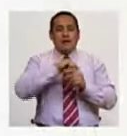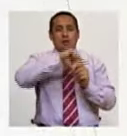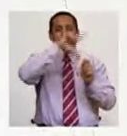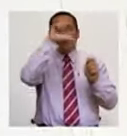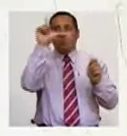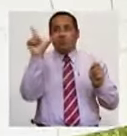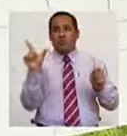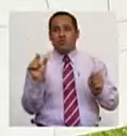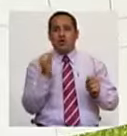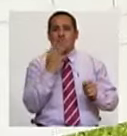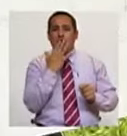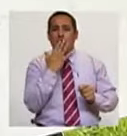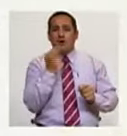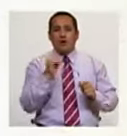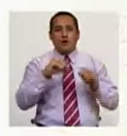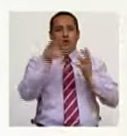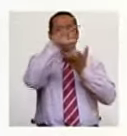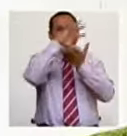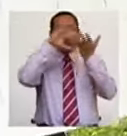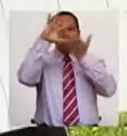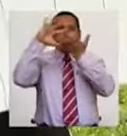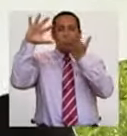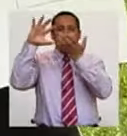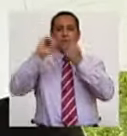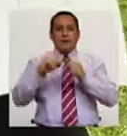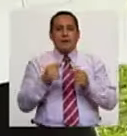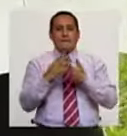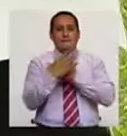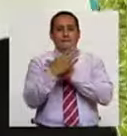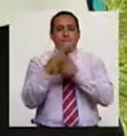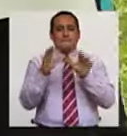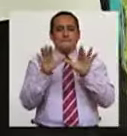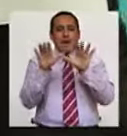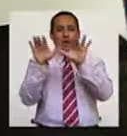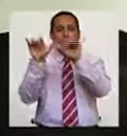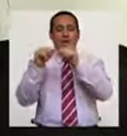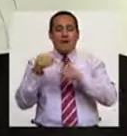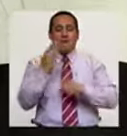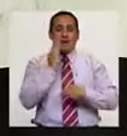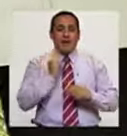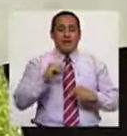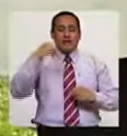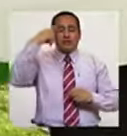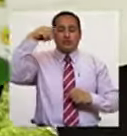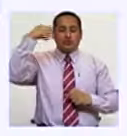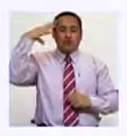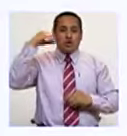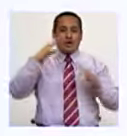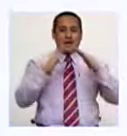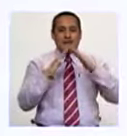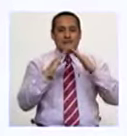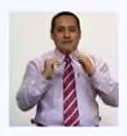arcoiris, las nubes, acá las palomas blancas, el sol y la casa.